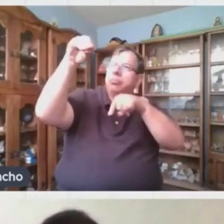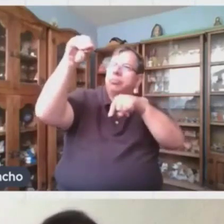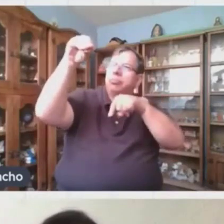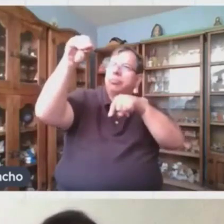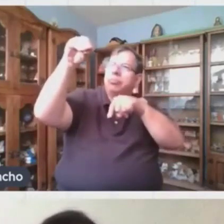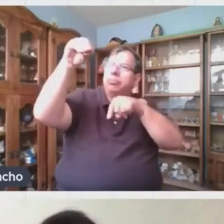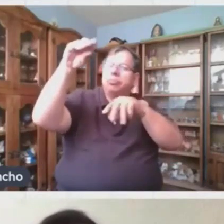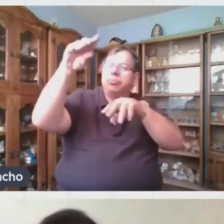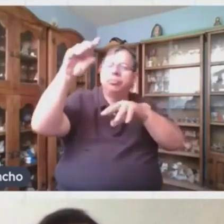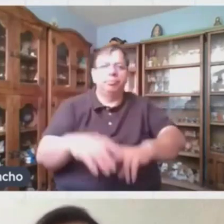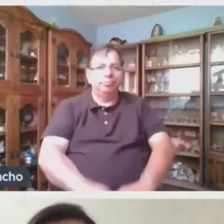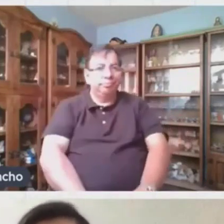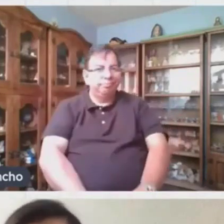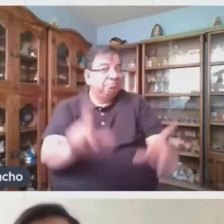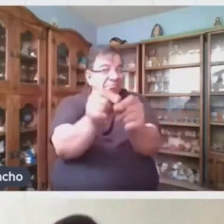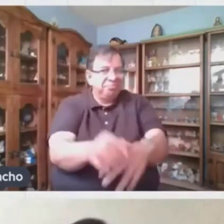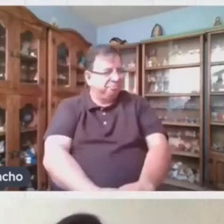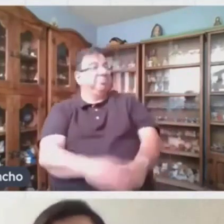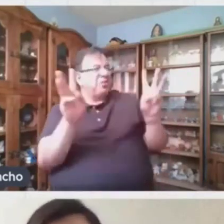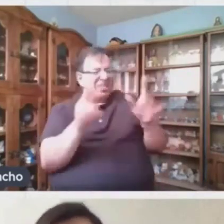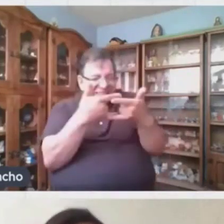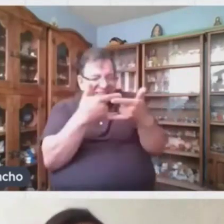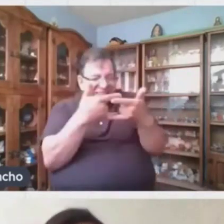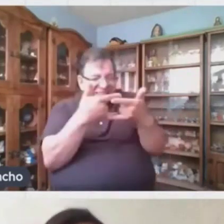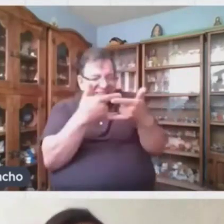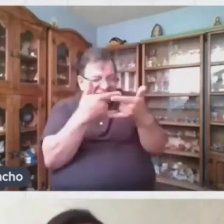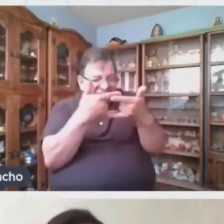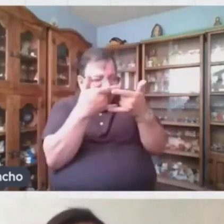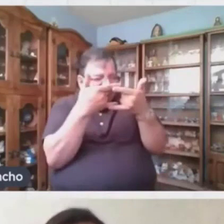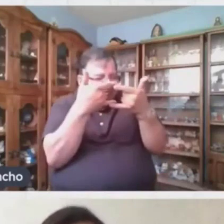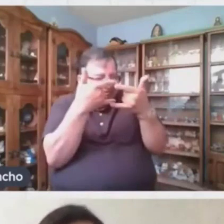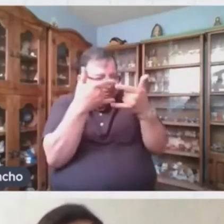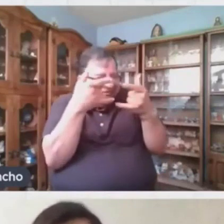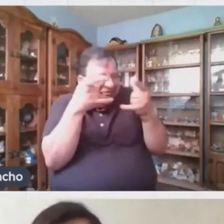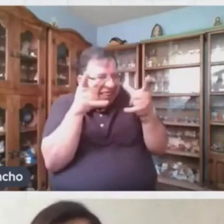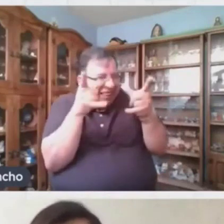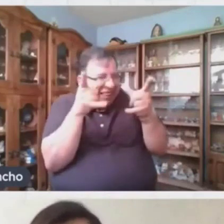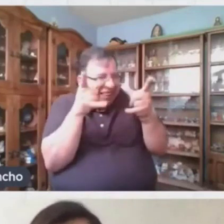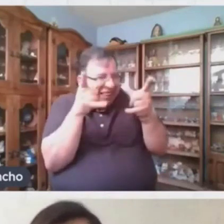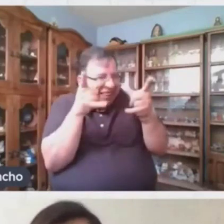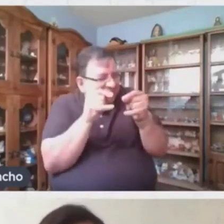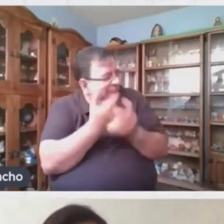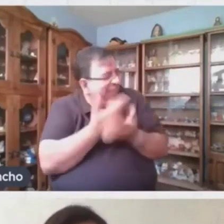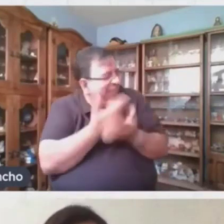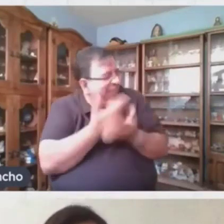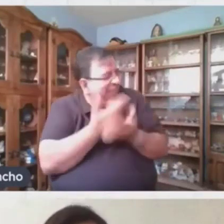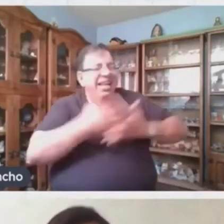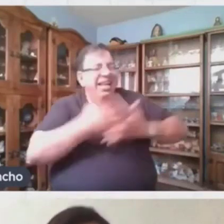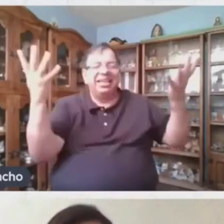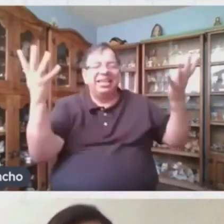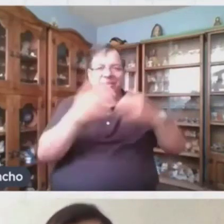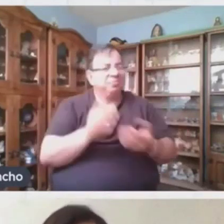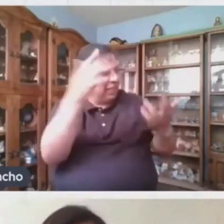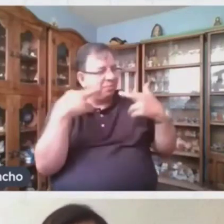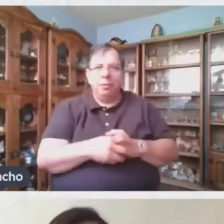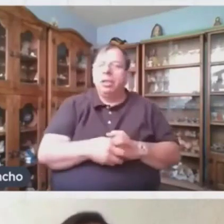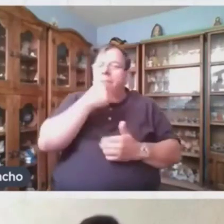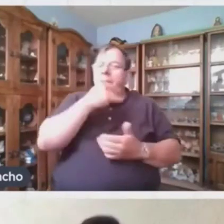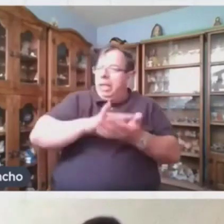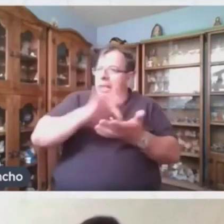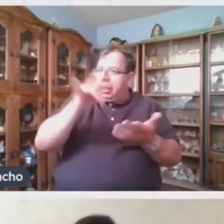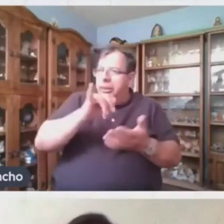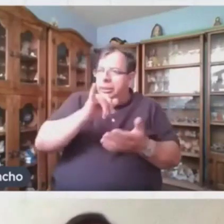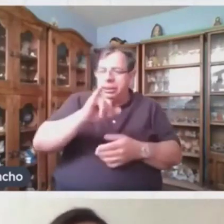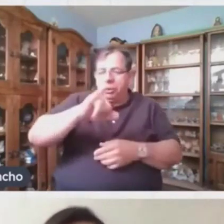Guau Que Pequeño Gran Cuento Muchas Gracias Maestro Julio A Ustedes Muchísimas Gracias Maestro Julio Ahora Si